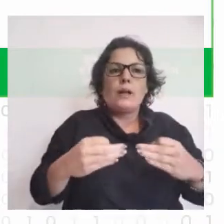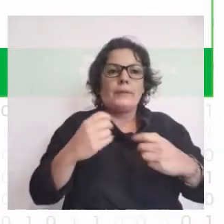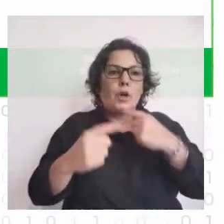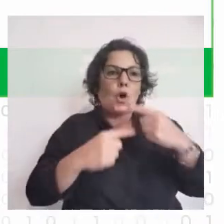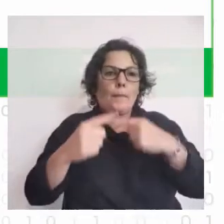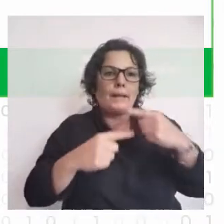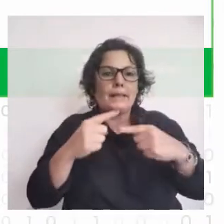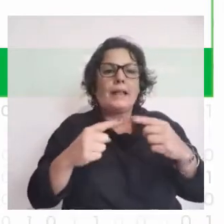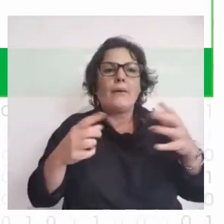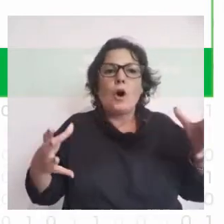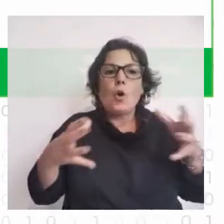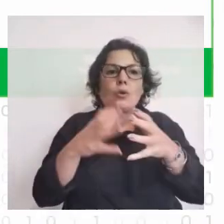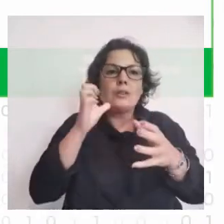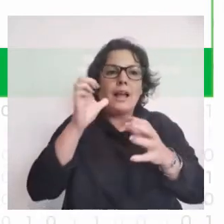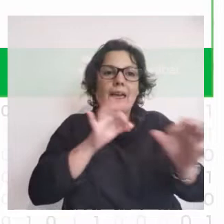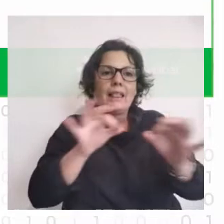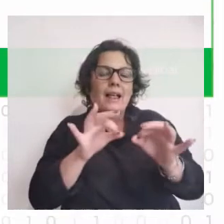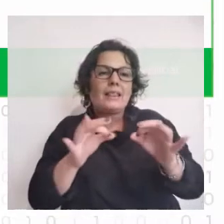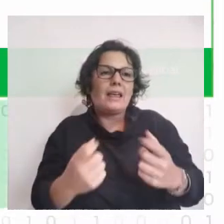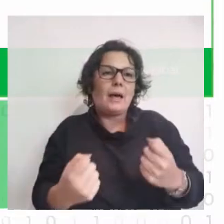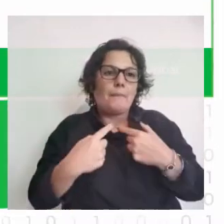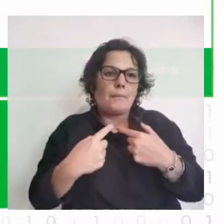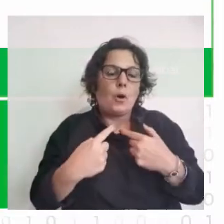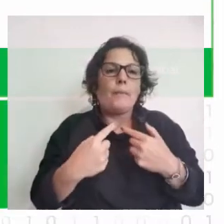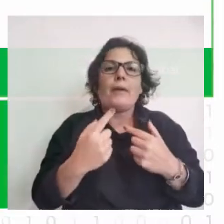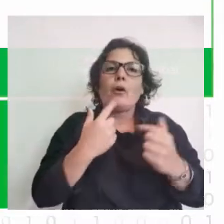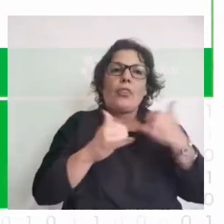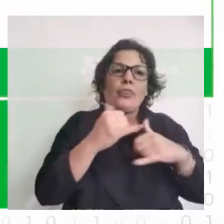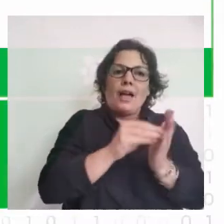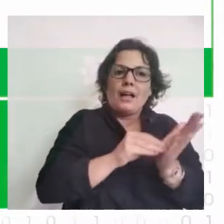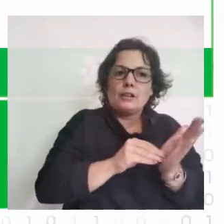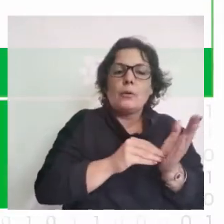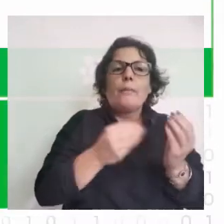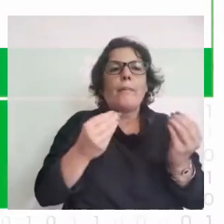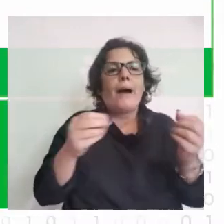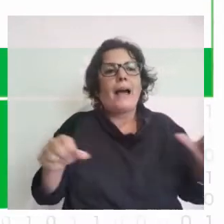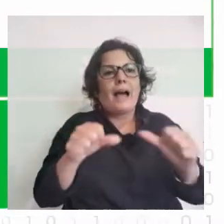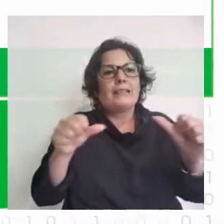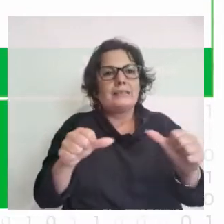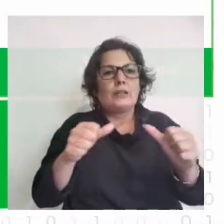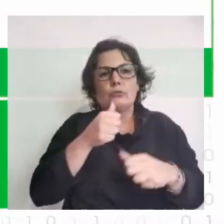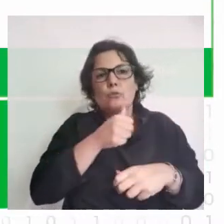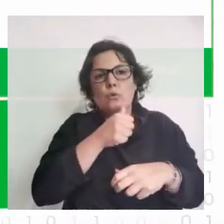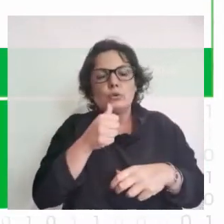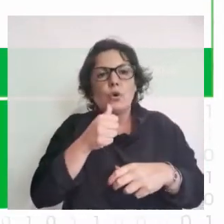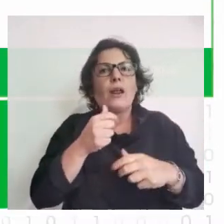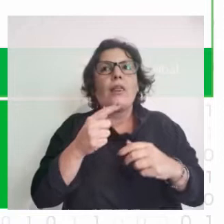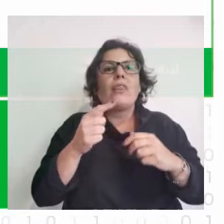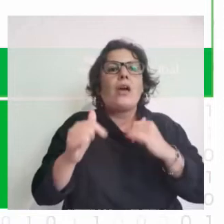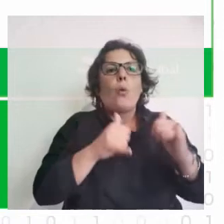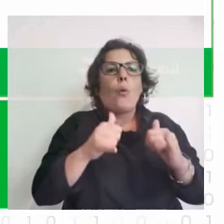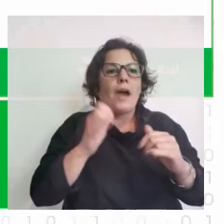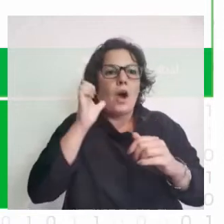juntar estrategias propias de los DTs con los datos para generar estrategias, estrategias de juego. Entonces,